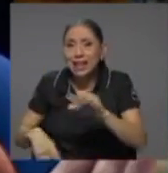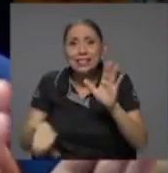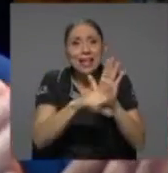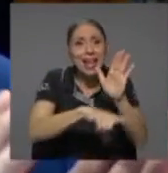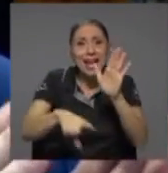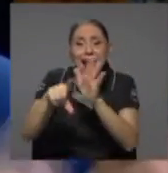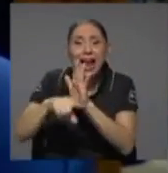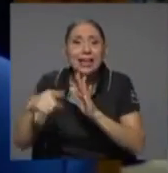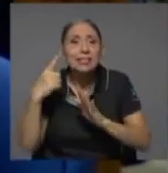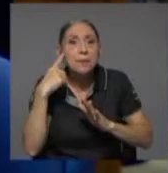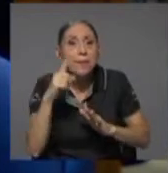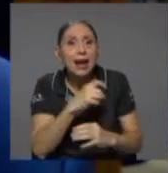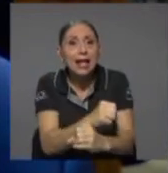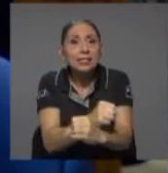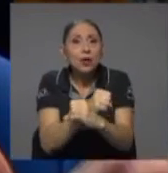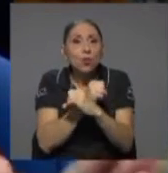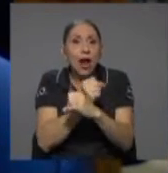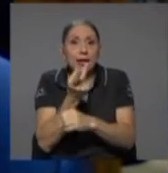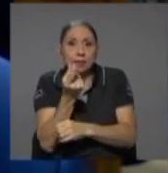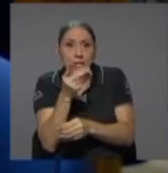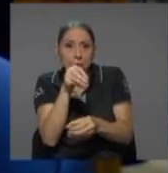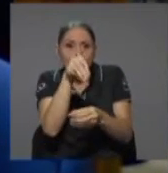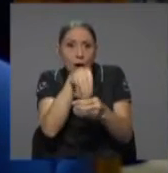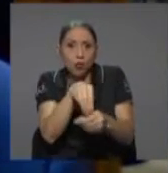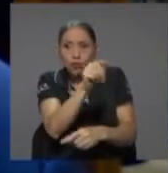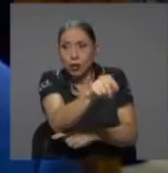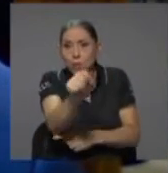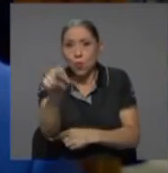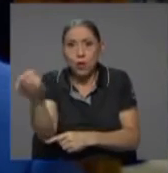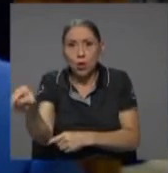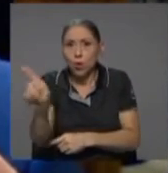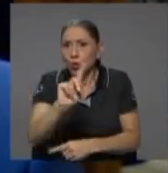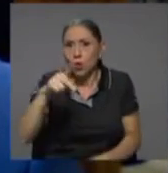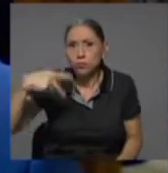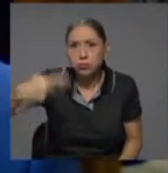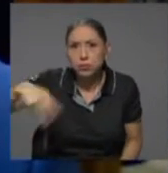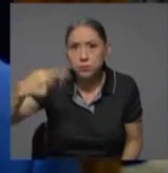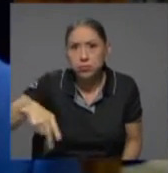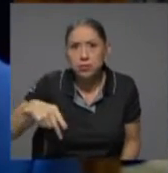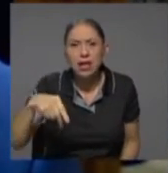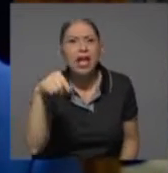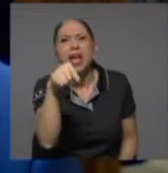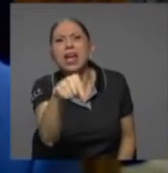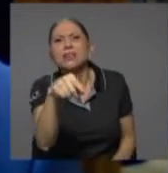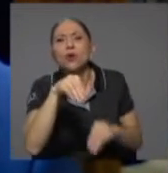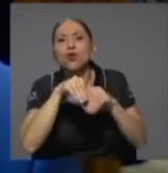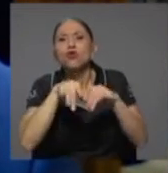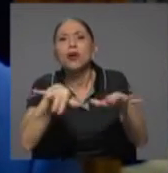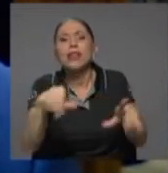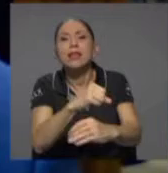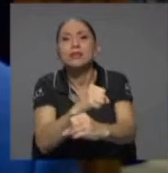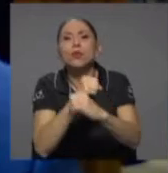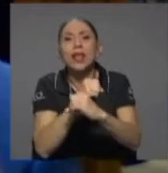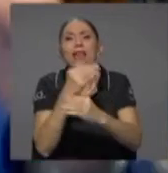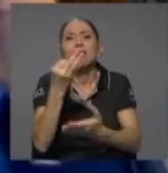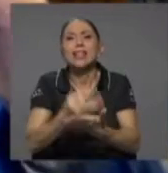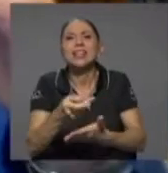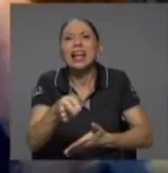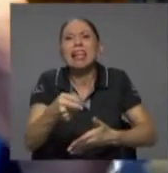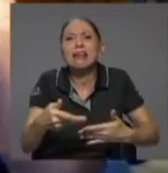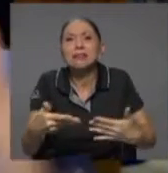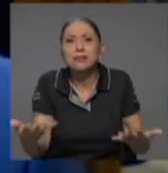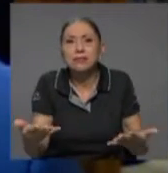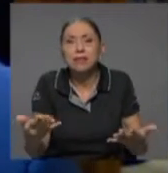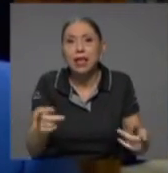los ahorros del público, para que no ponen en riesgo los ahorros del público. ¿Y en qué consiste una red de seguridad financiera? Consiste en